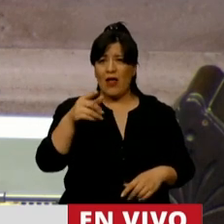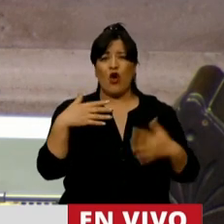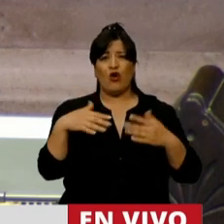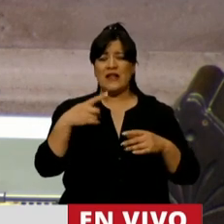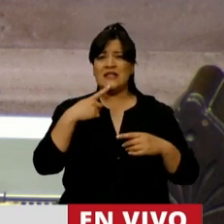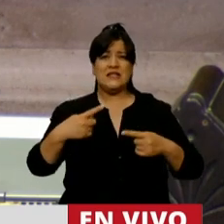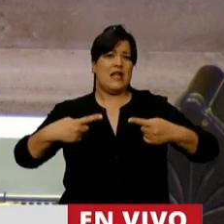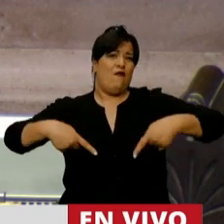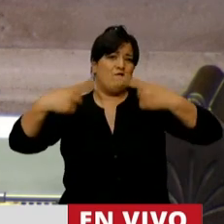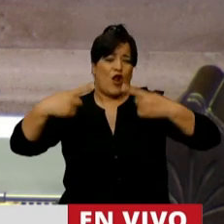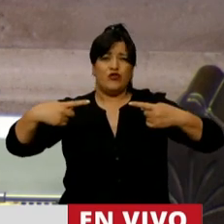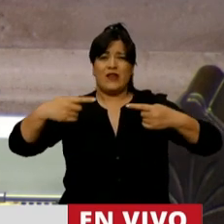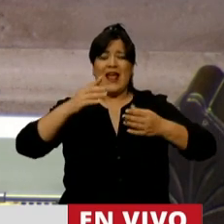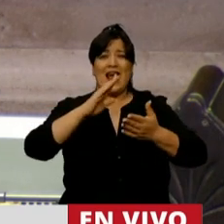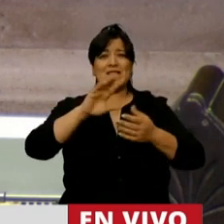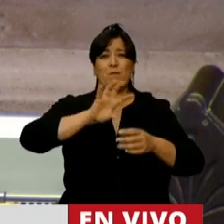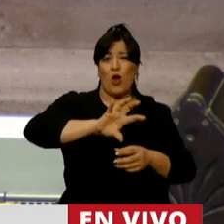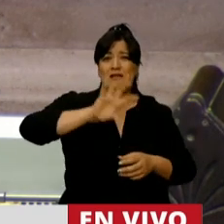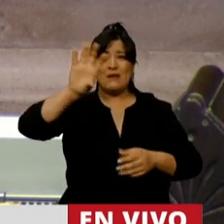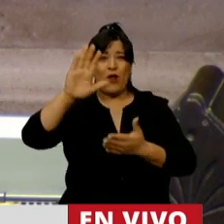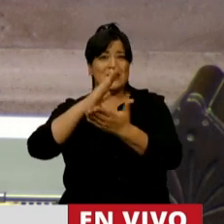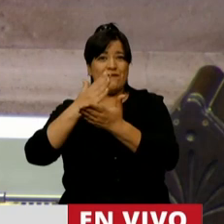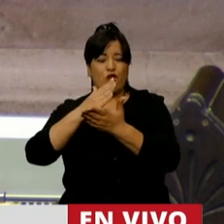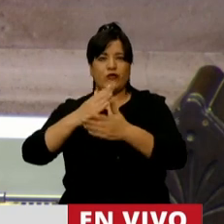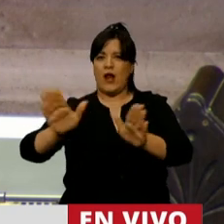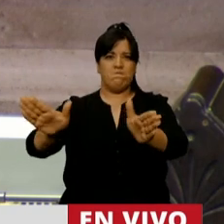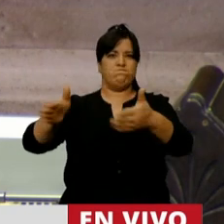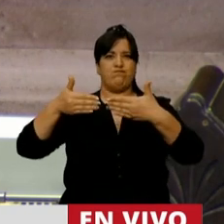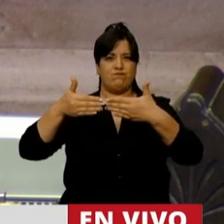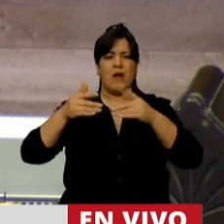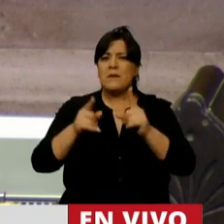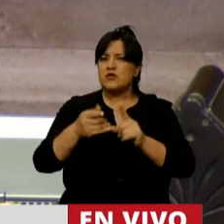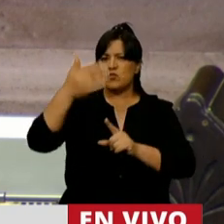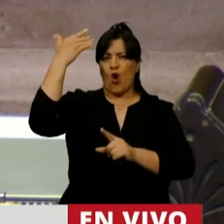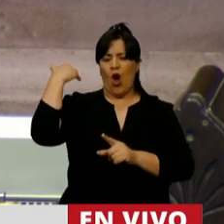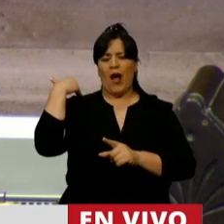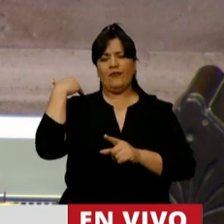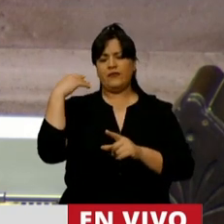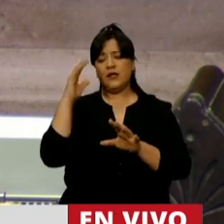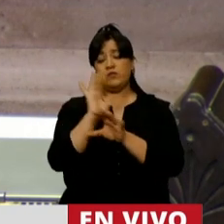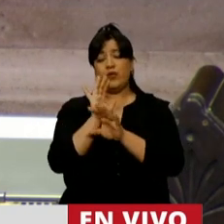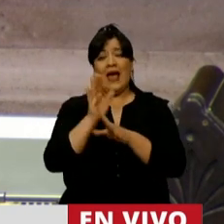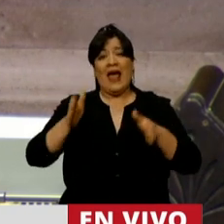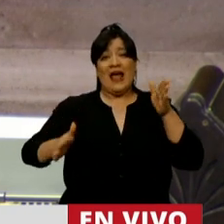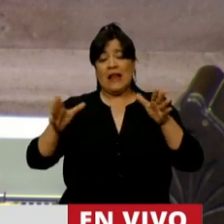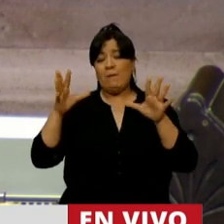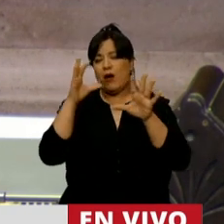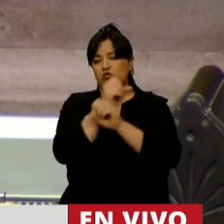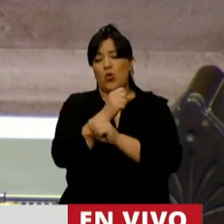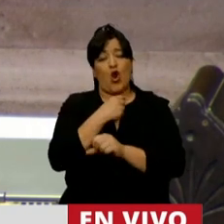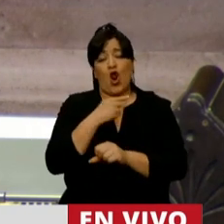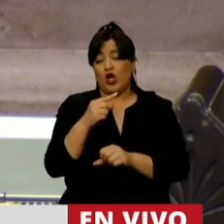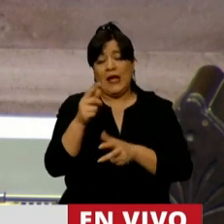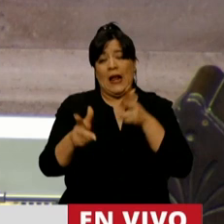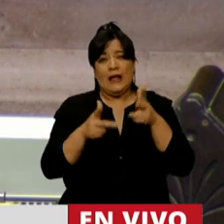fronteras entre provincias, como en épocas negras que no queremos revivir. Señor